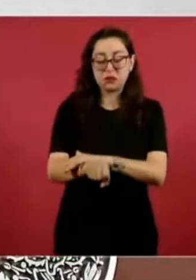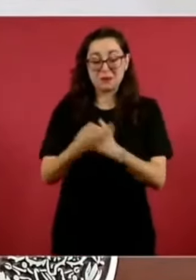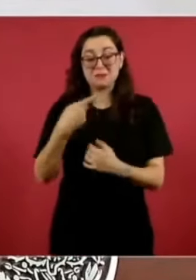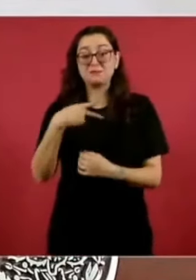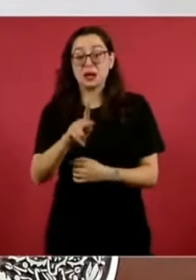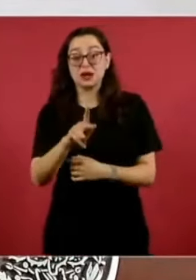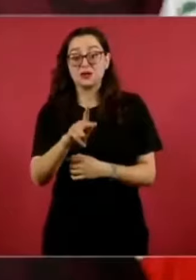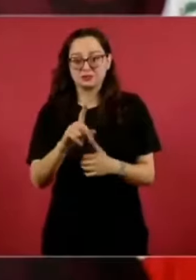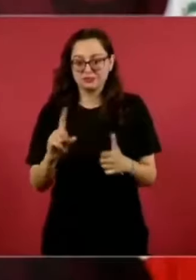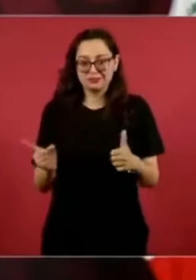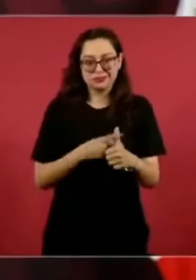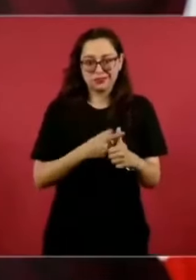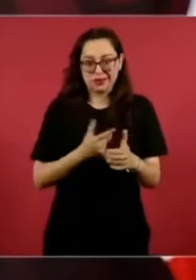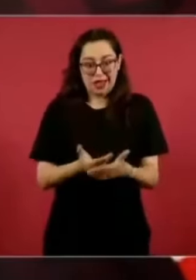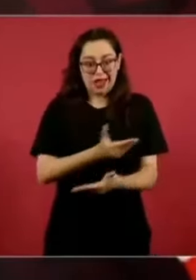atender las causas. Gracias.